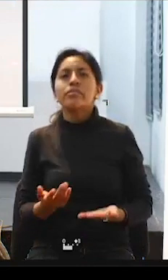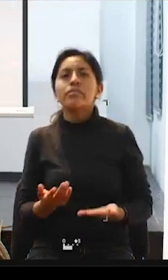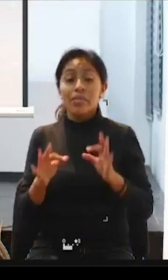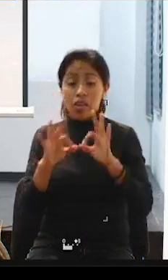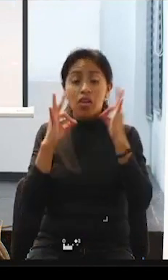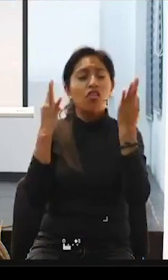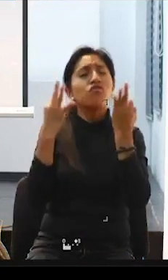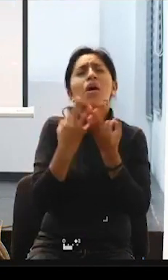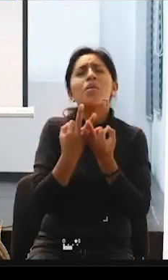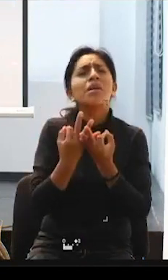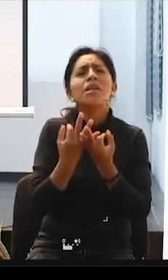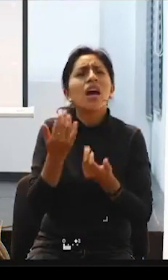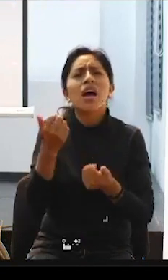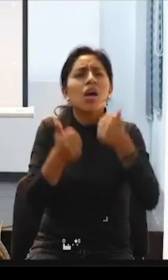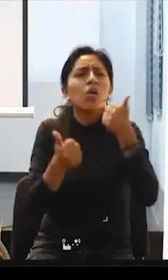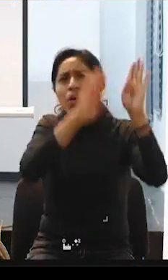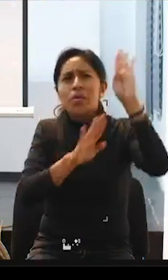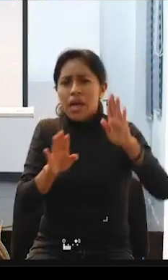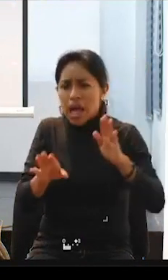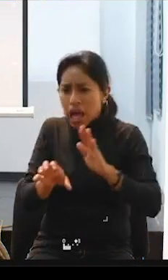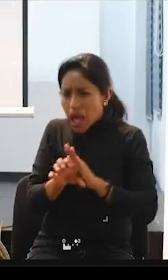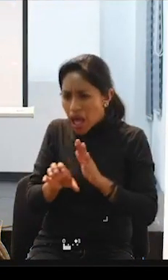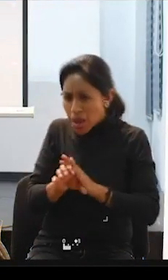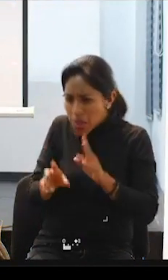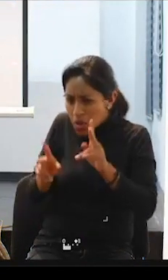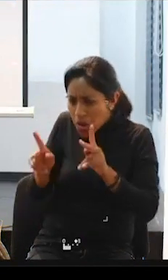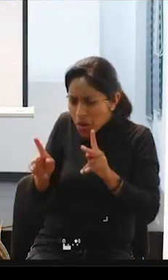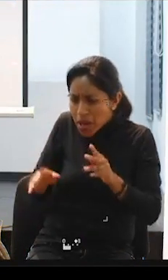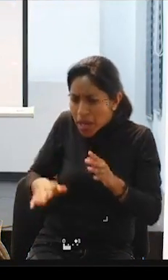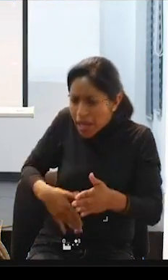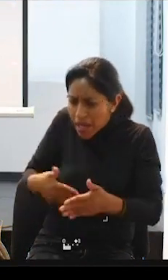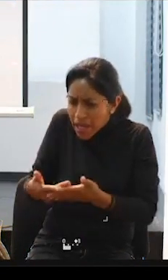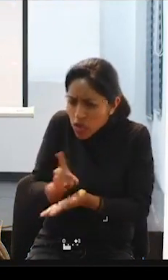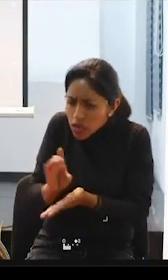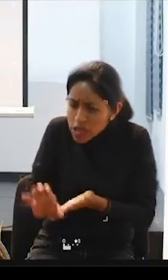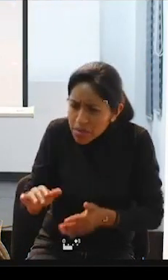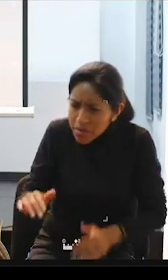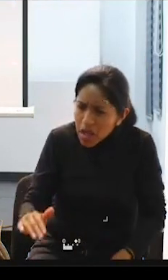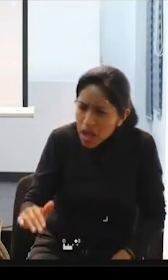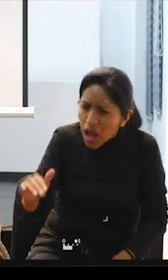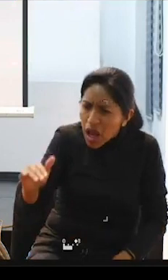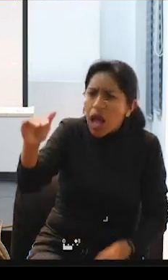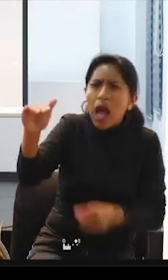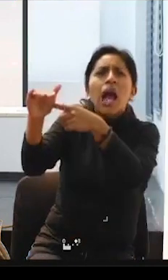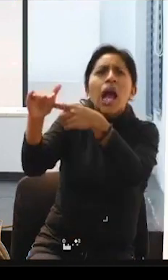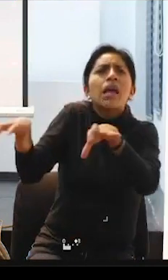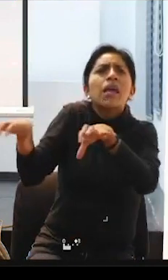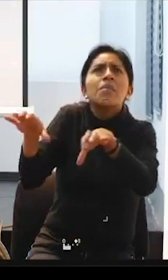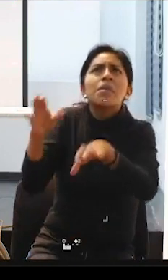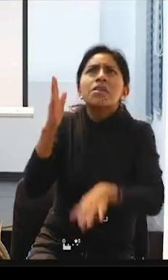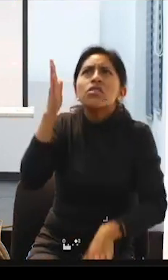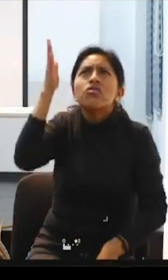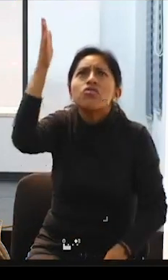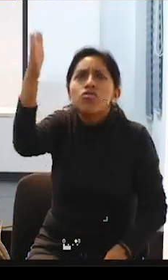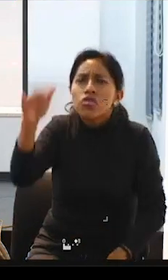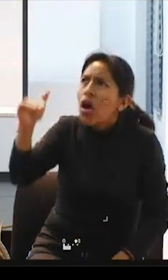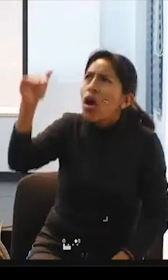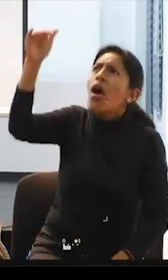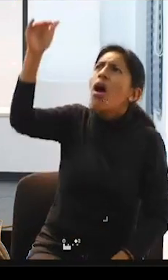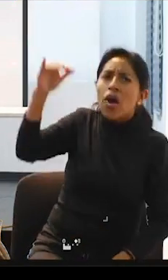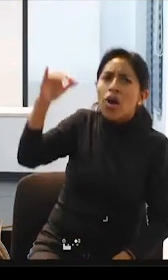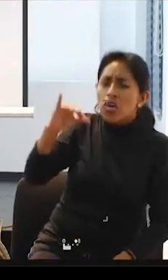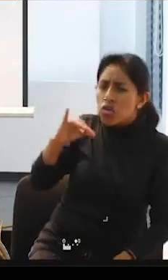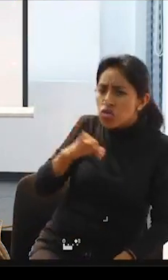de las familias? Cuando mi hijo sea mayor y yo ya no pueda cuidarlo, ¿qué haré? Cuando mi hija sea mayor y no pueda